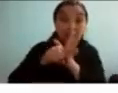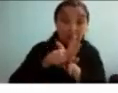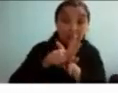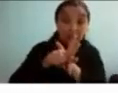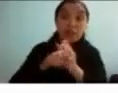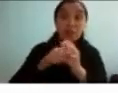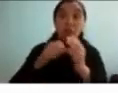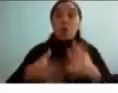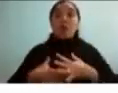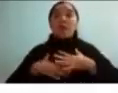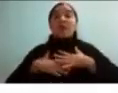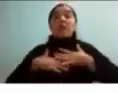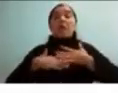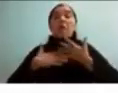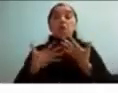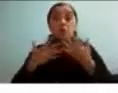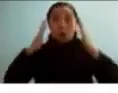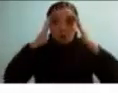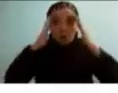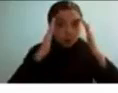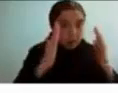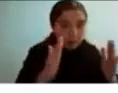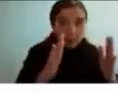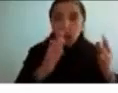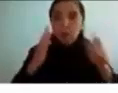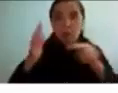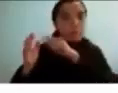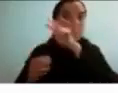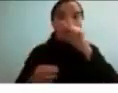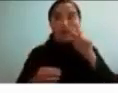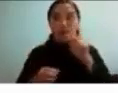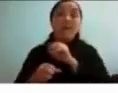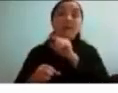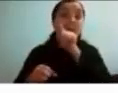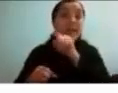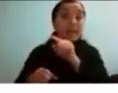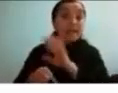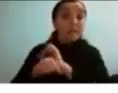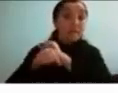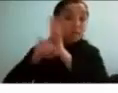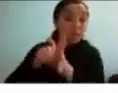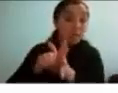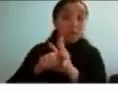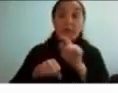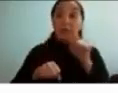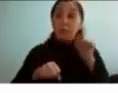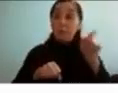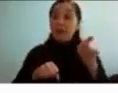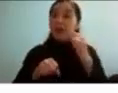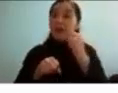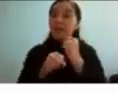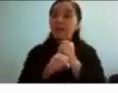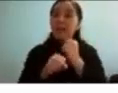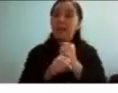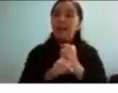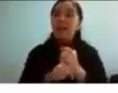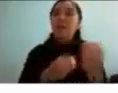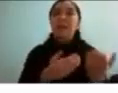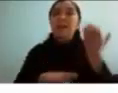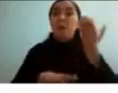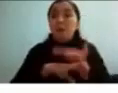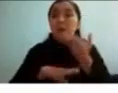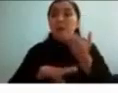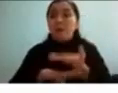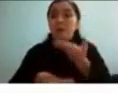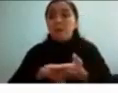nos afecta la capacidad de concentrarnos y ese personaje de acá tenemos que de repente trabajarlo para que no nos genere tanta demanda de